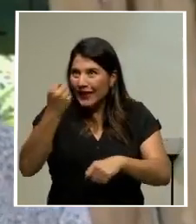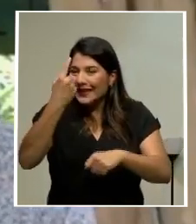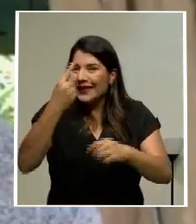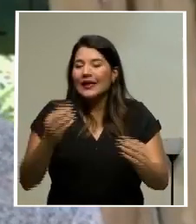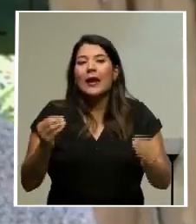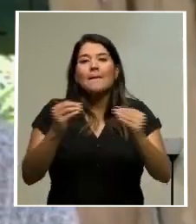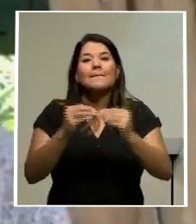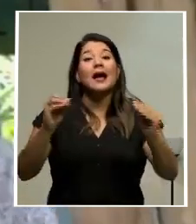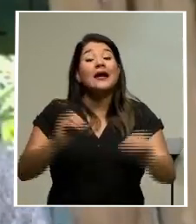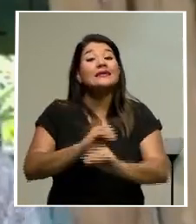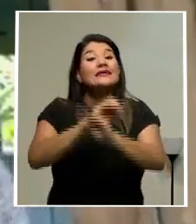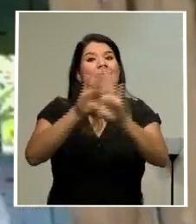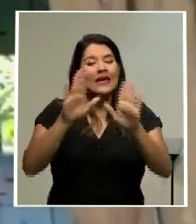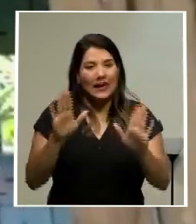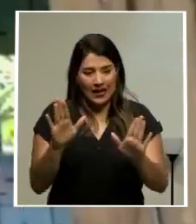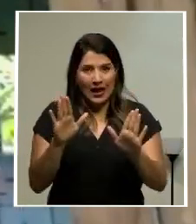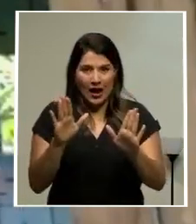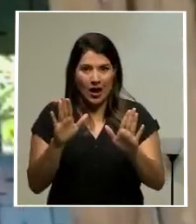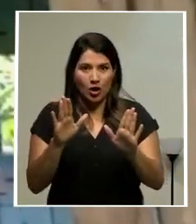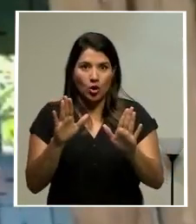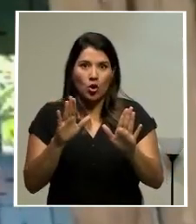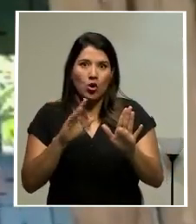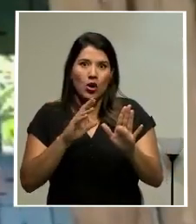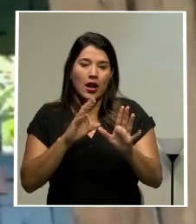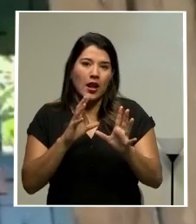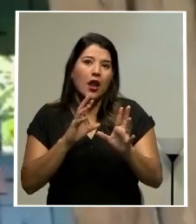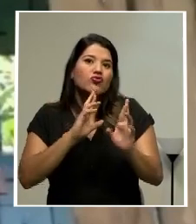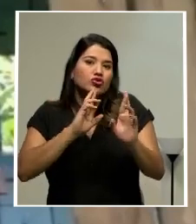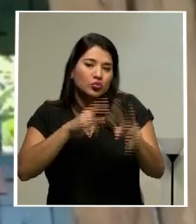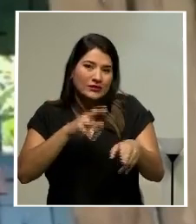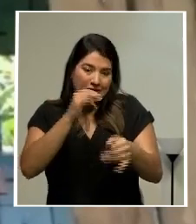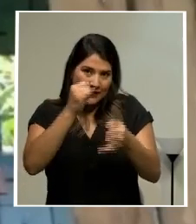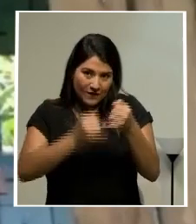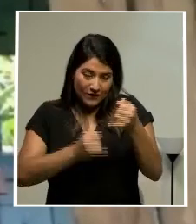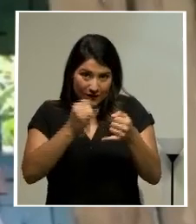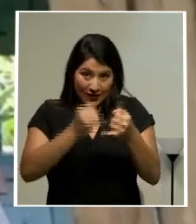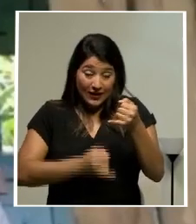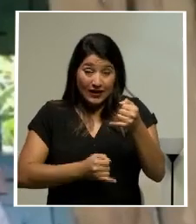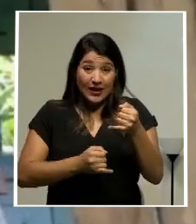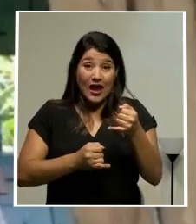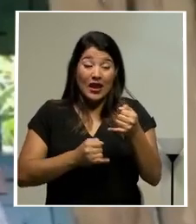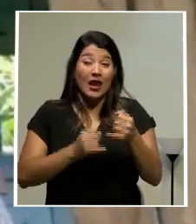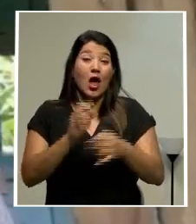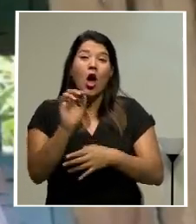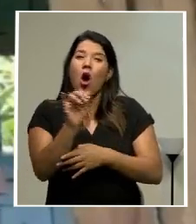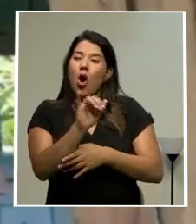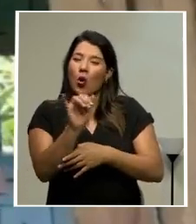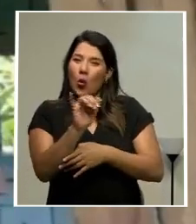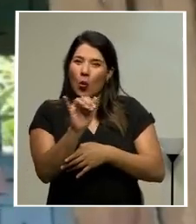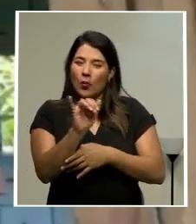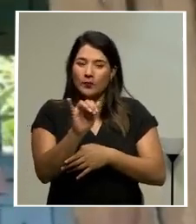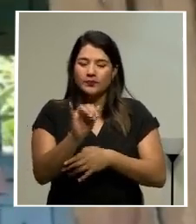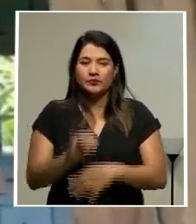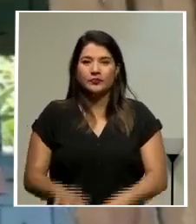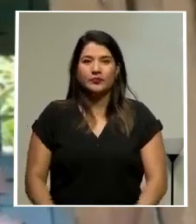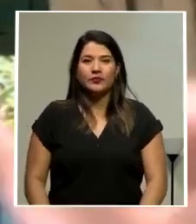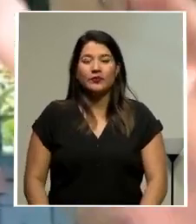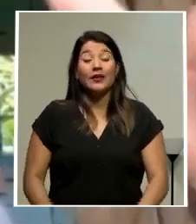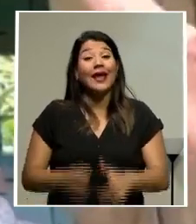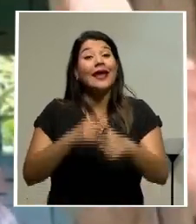muchas veces los por tantos, como estos elementos que te estaba mencionando con relación a las convenciones colectivas,